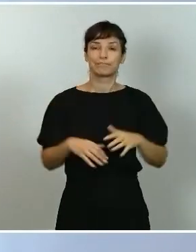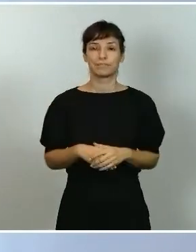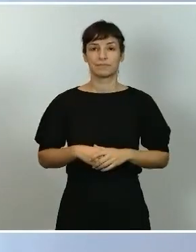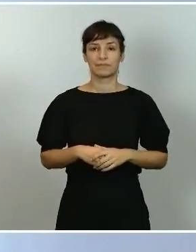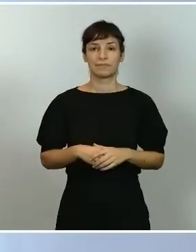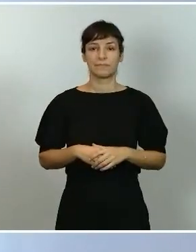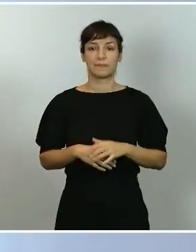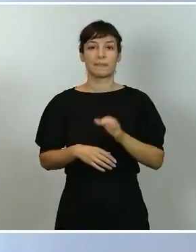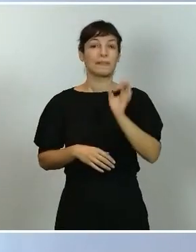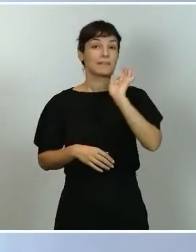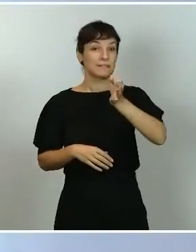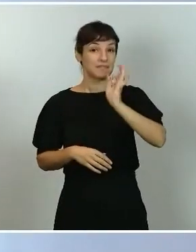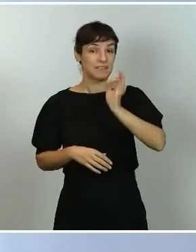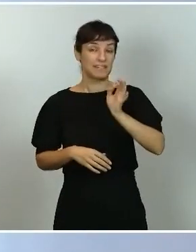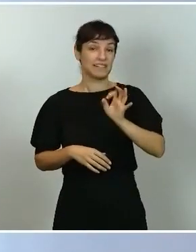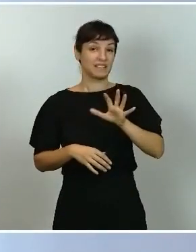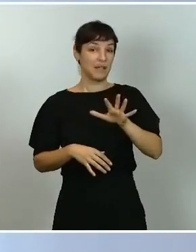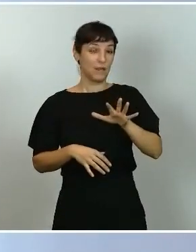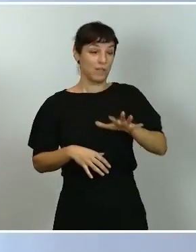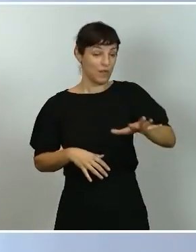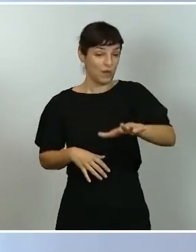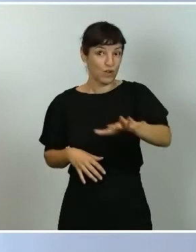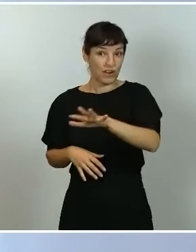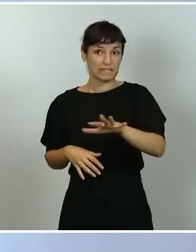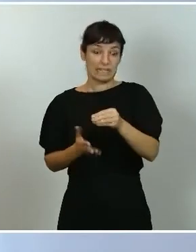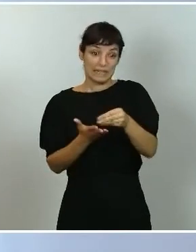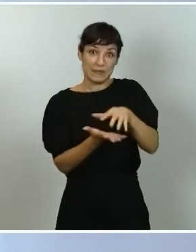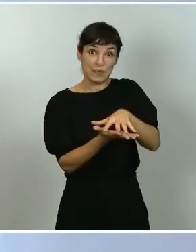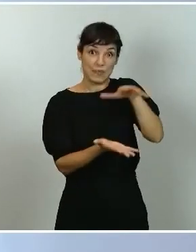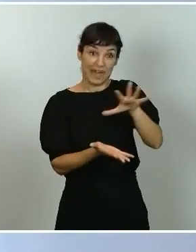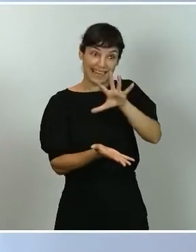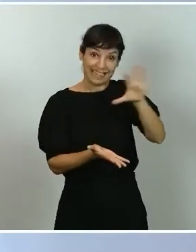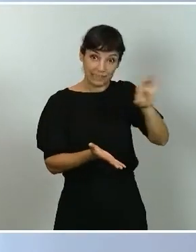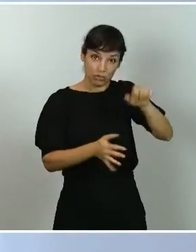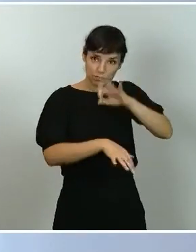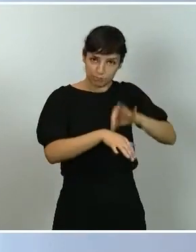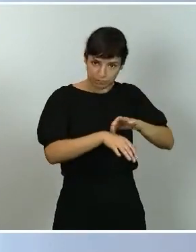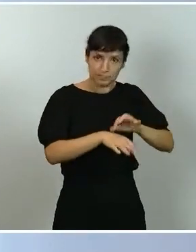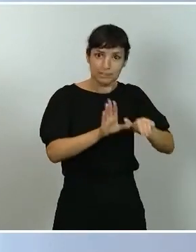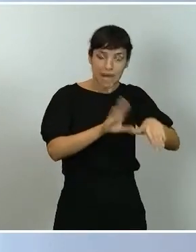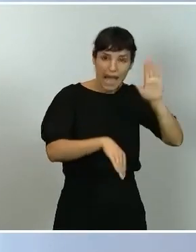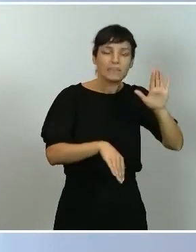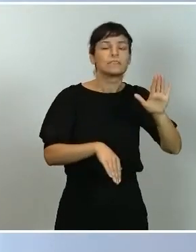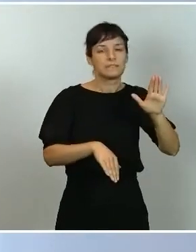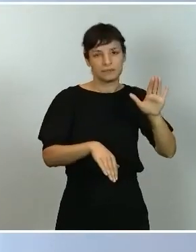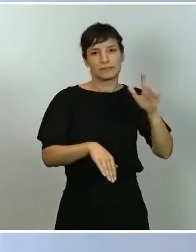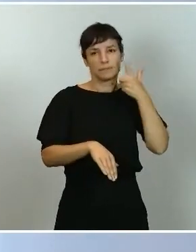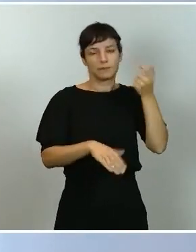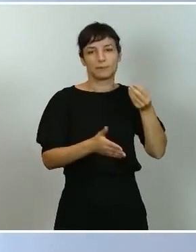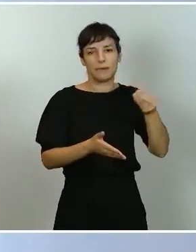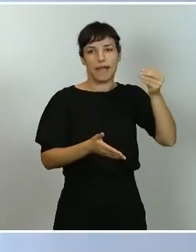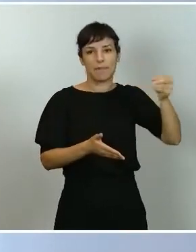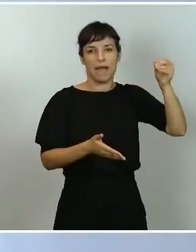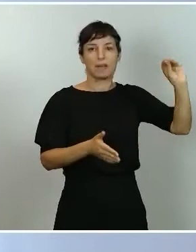de las zonas con incidencias superiores a 500 va aumentando. Teníamos, por ejemplo, en la semana,